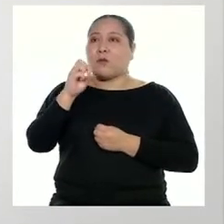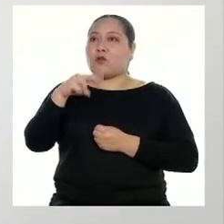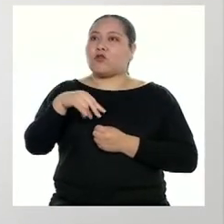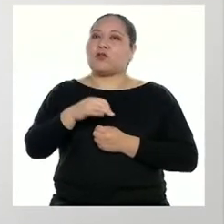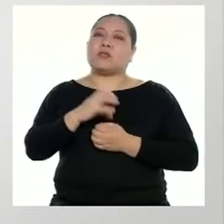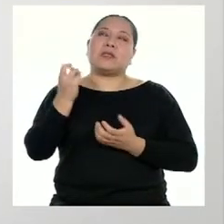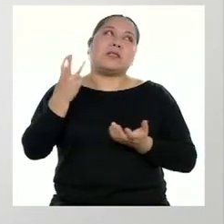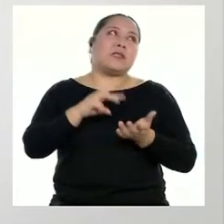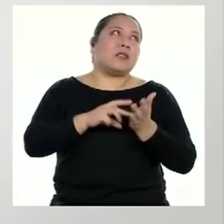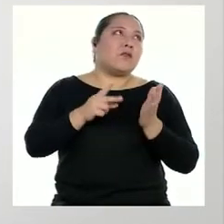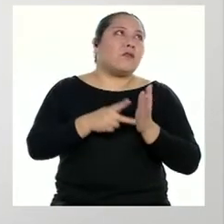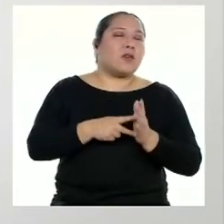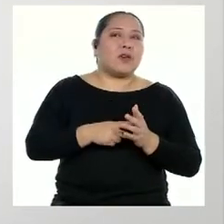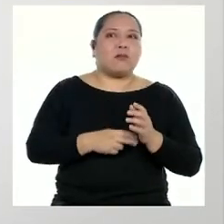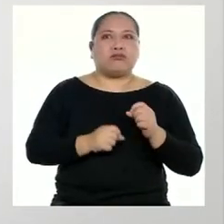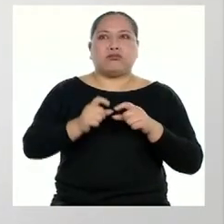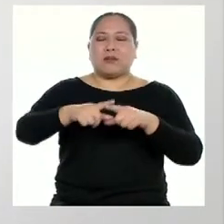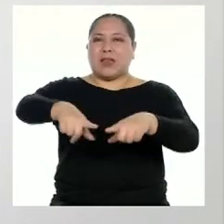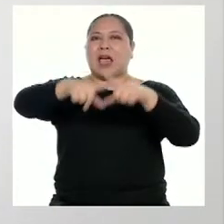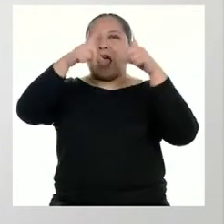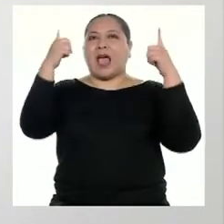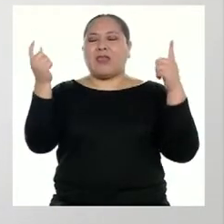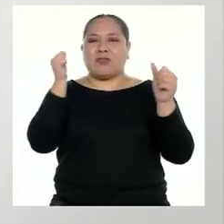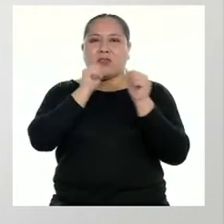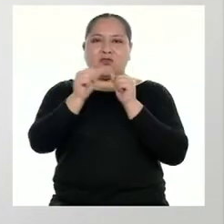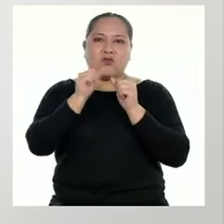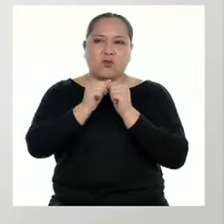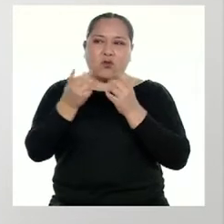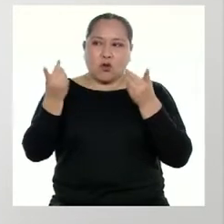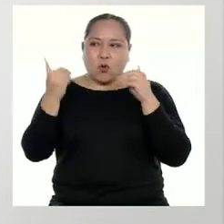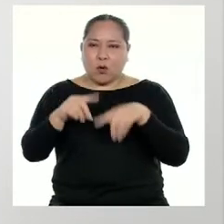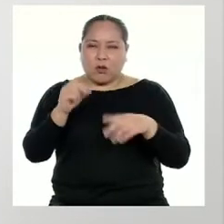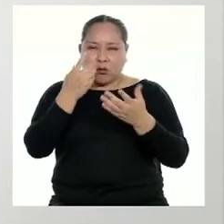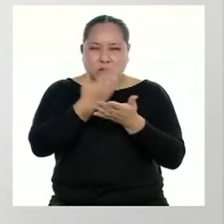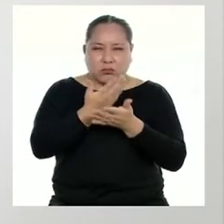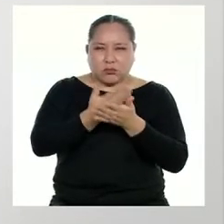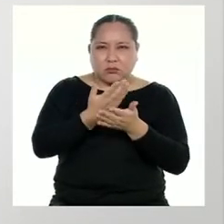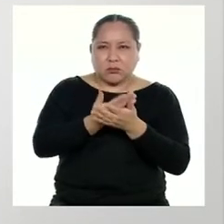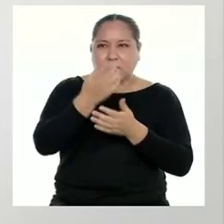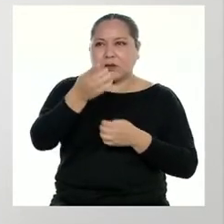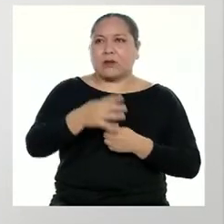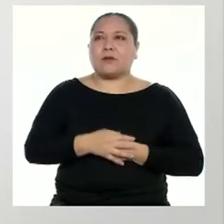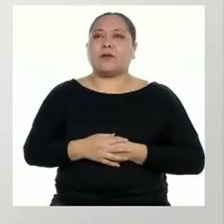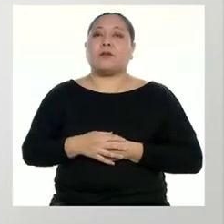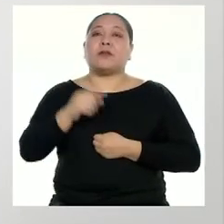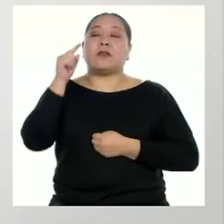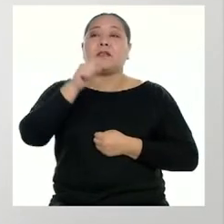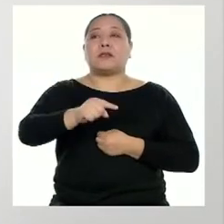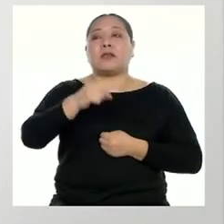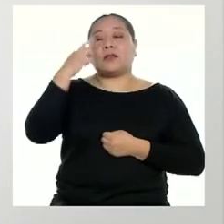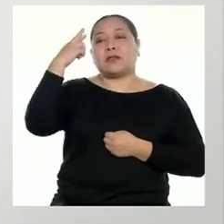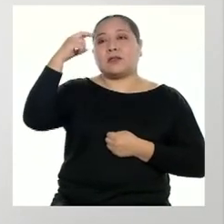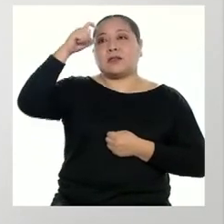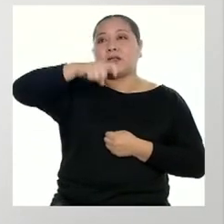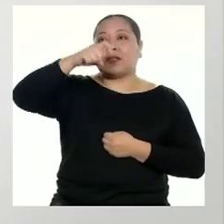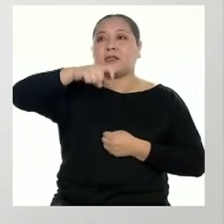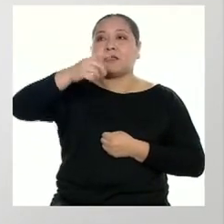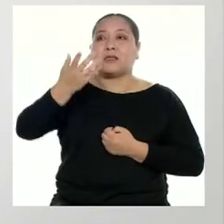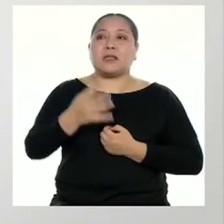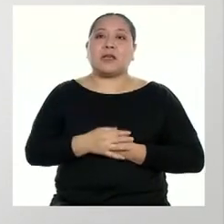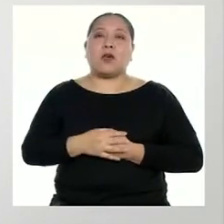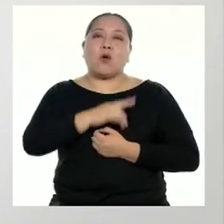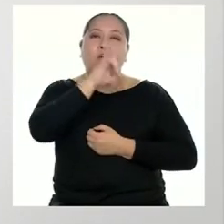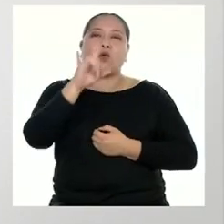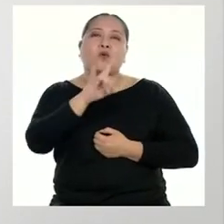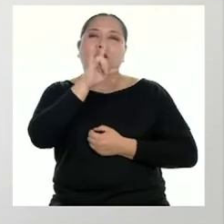que tendríamos que trabajar con grandes cantidades al momento de hacer los cálculos matemáticos. Por lo que será necesario utilizar